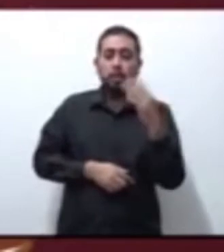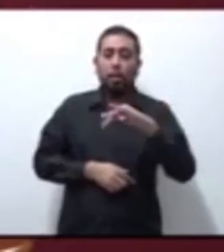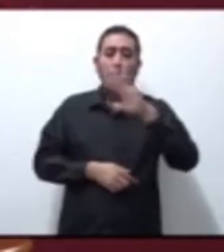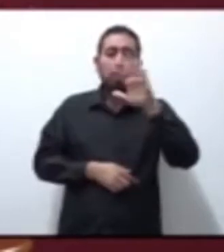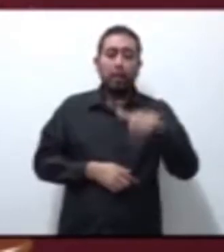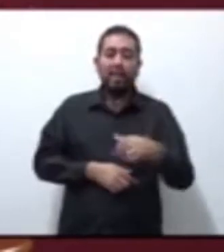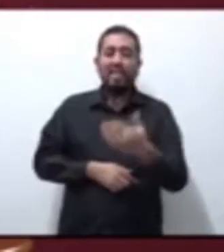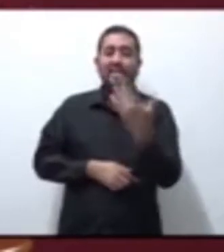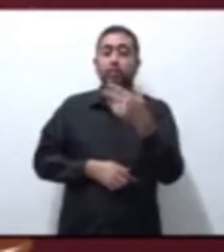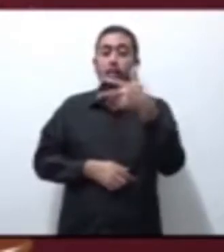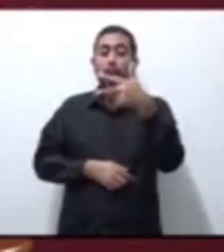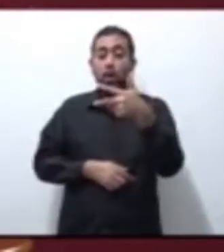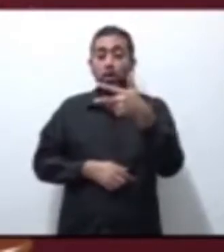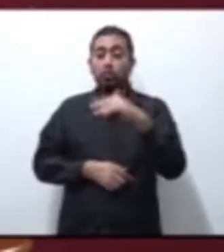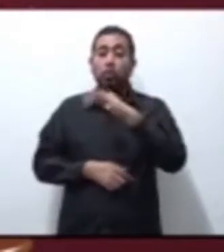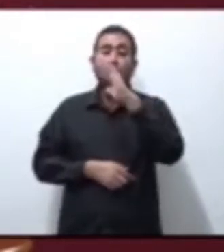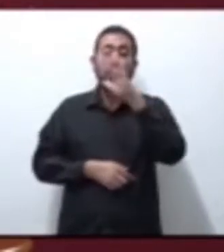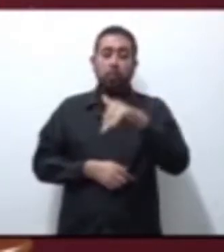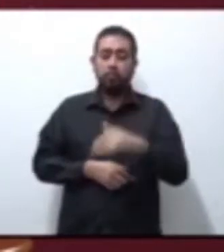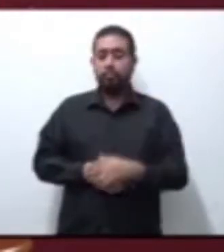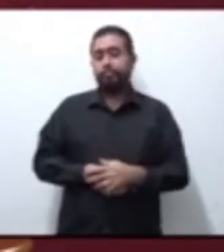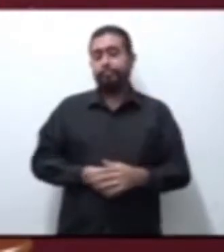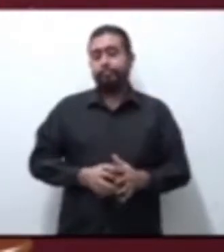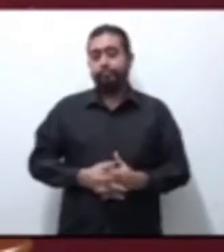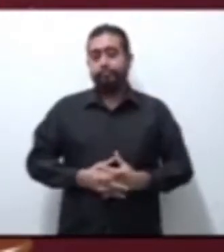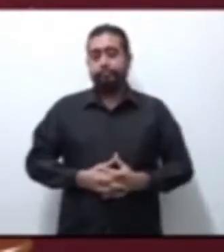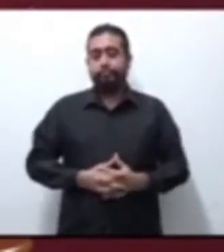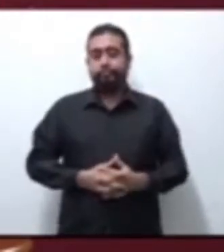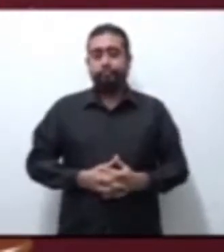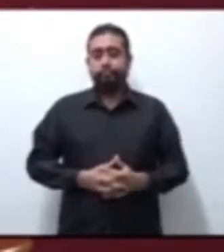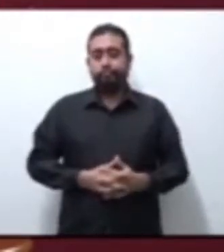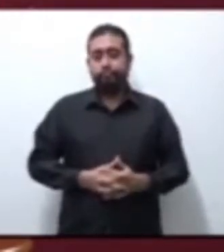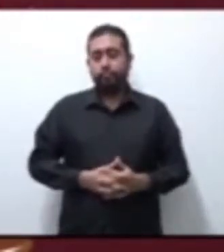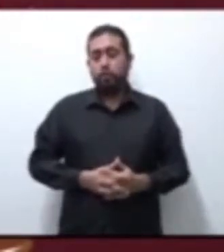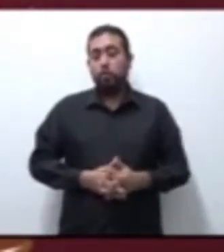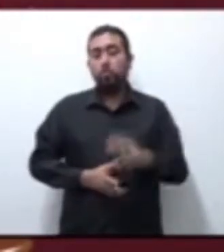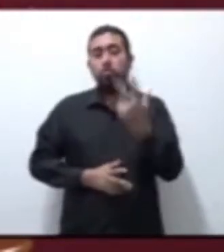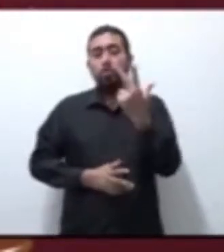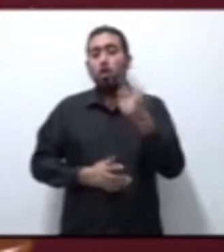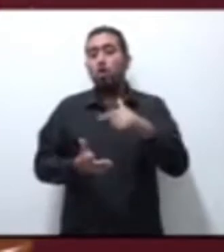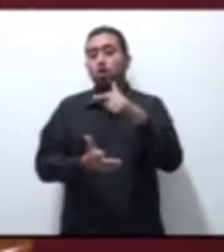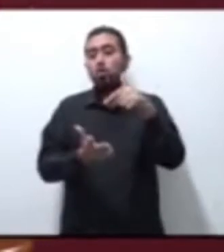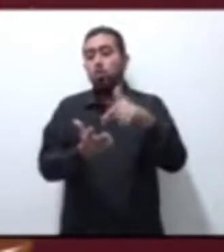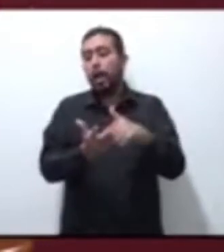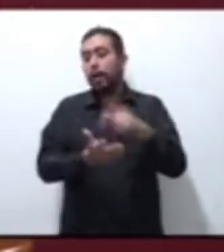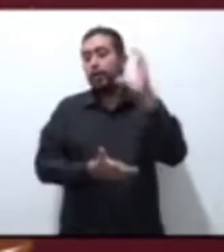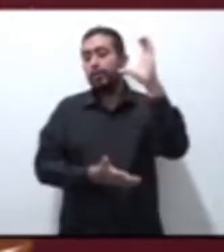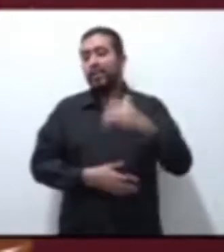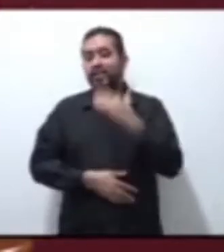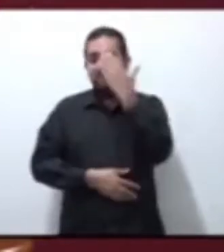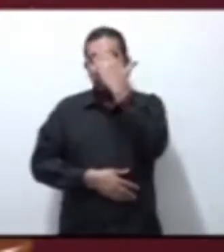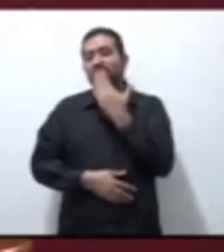Lamentablemente, colonias muy conocidas. Culiacán.